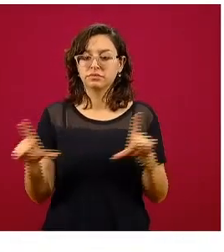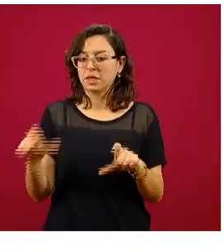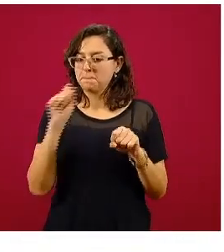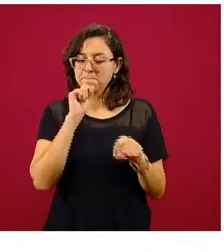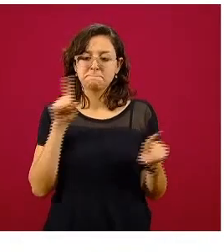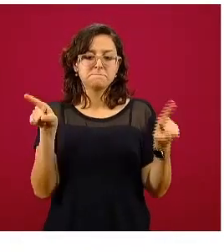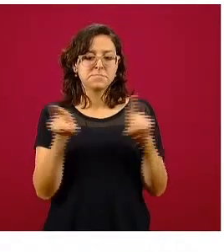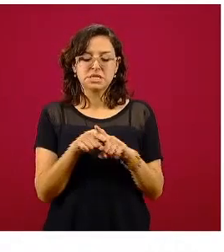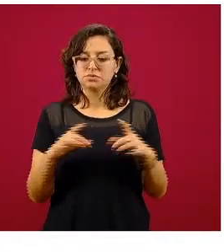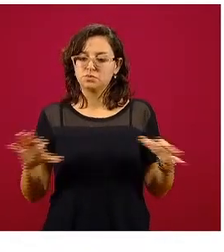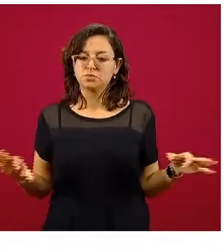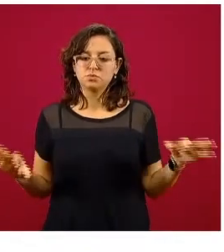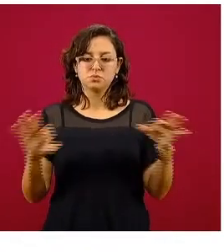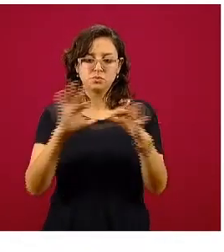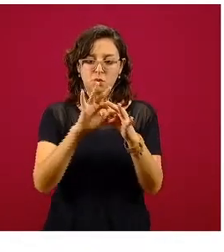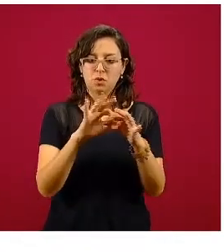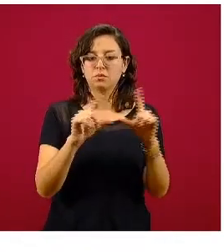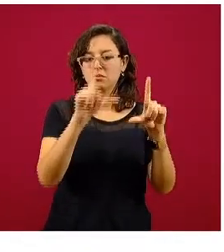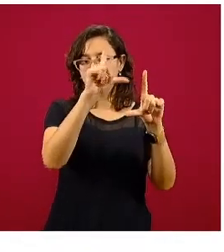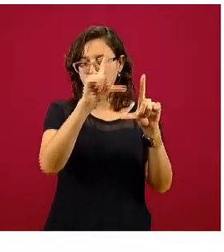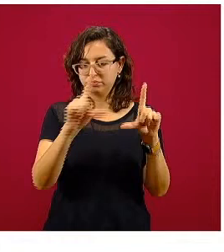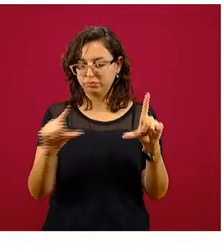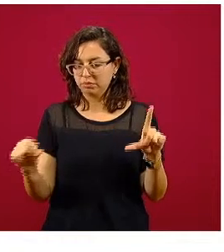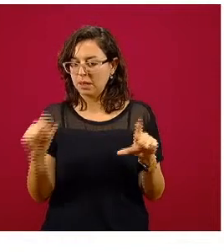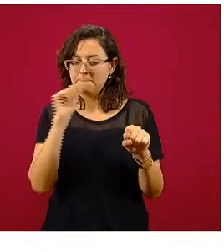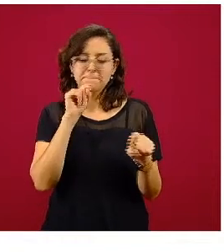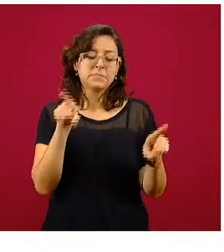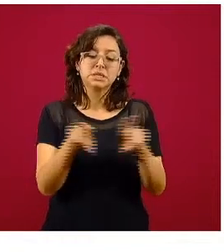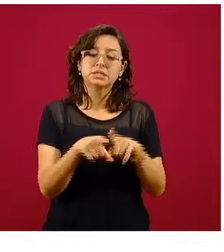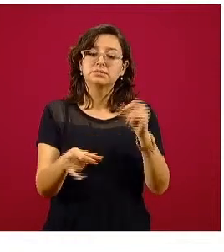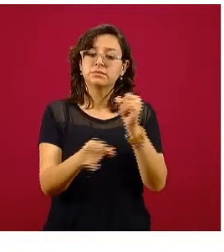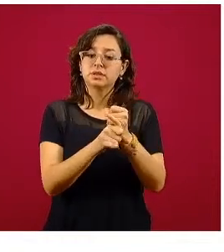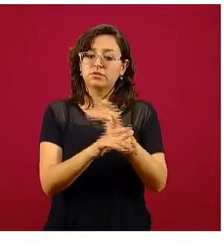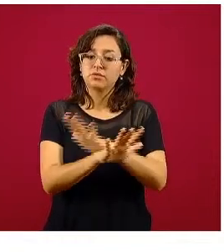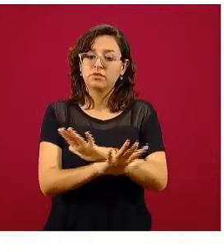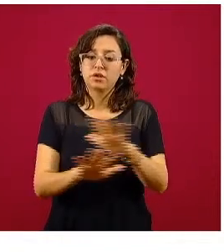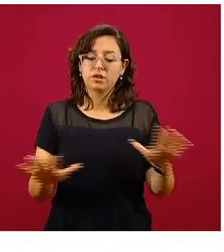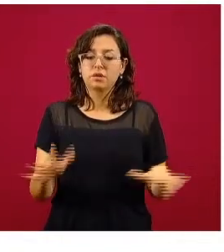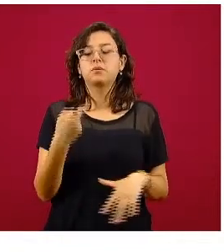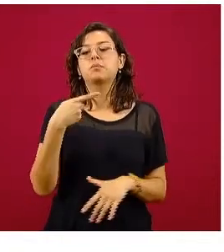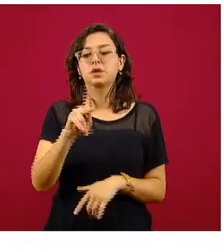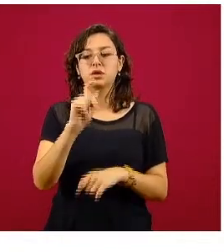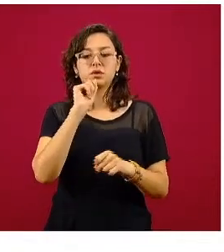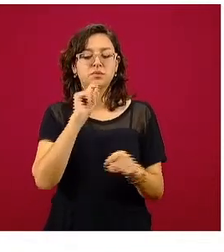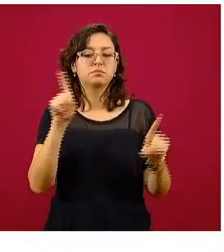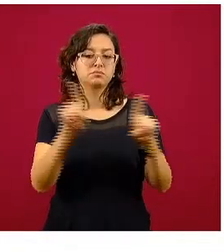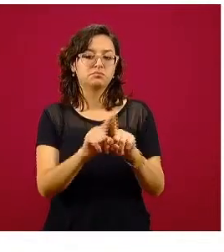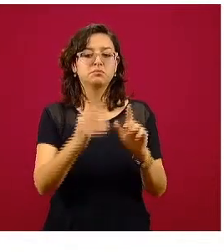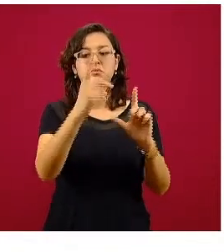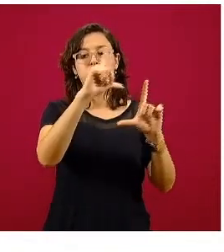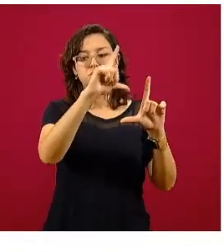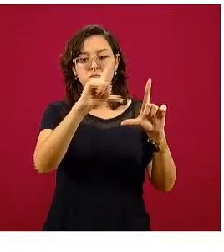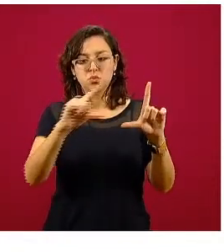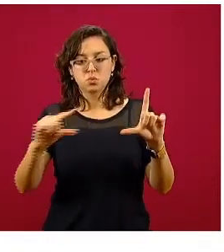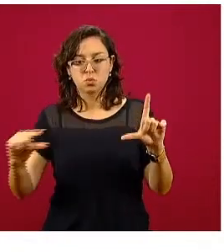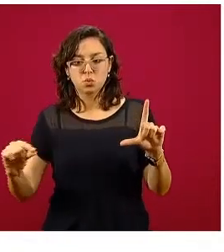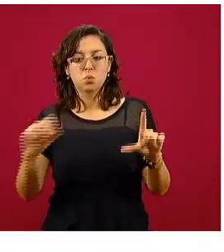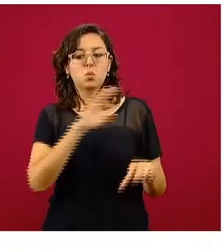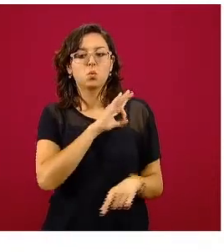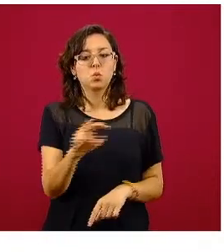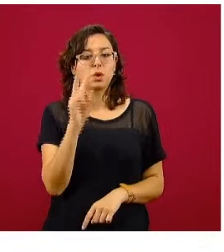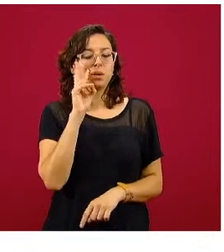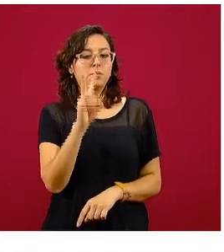es prácticamente de referencia de esta, ya que es la misma información, pero también en orden descendente para que se pueda